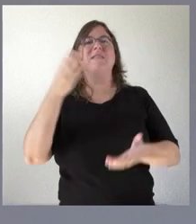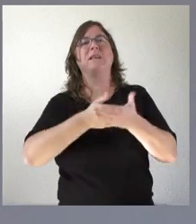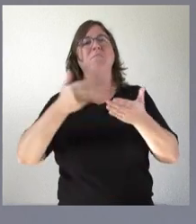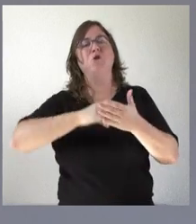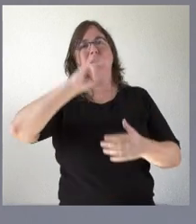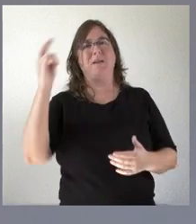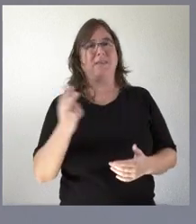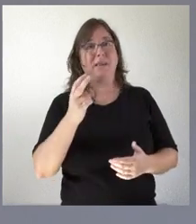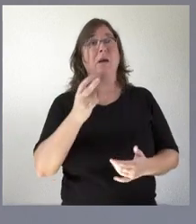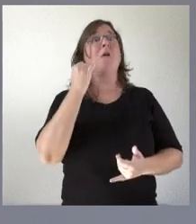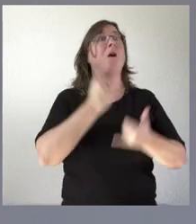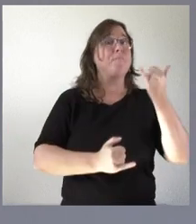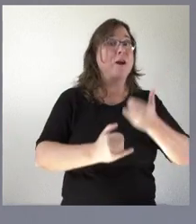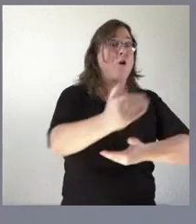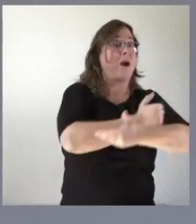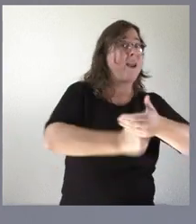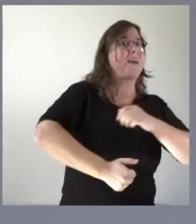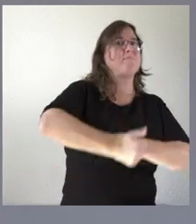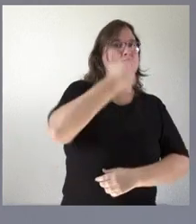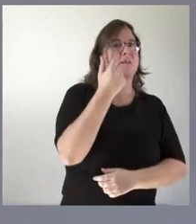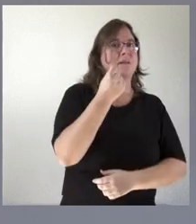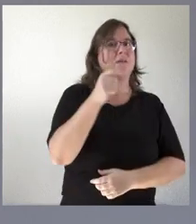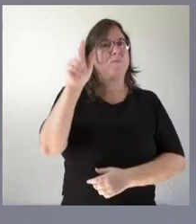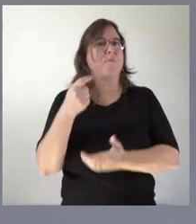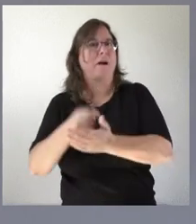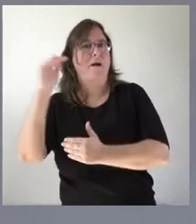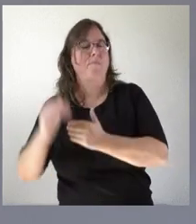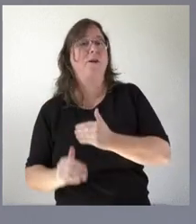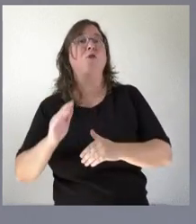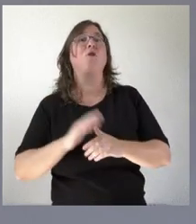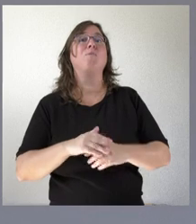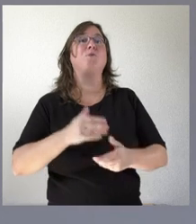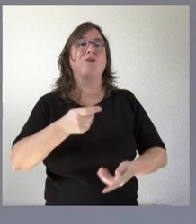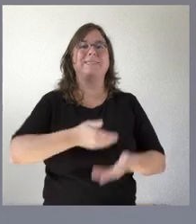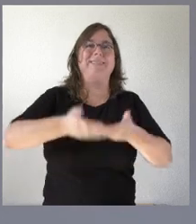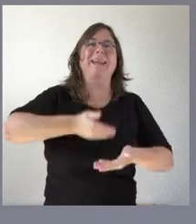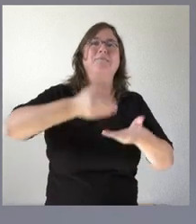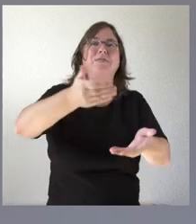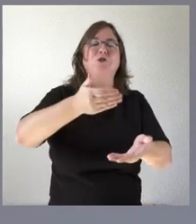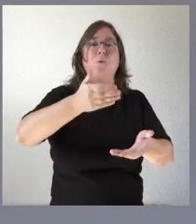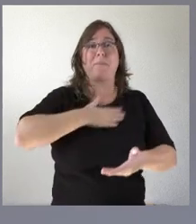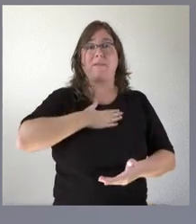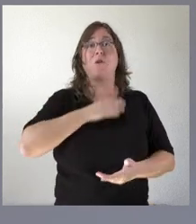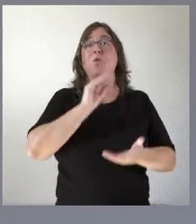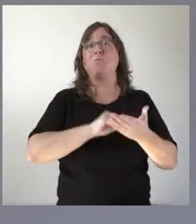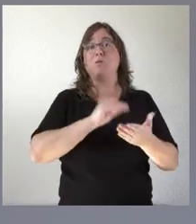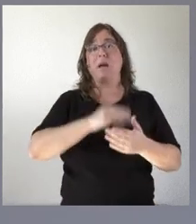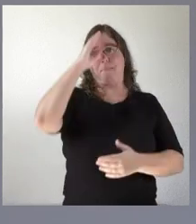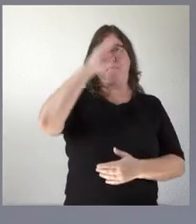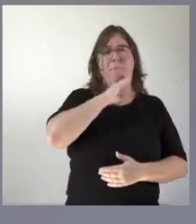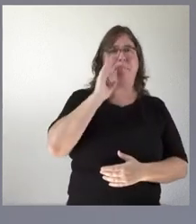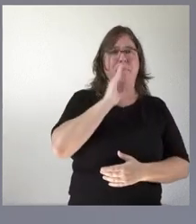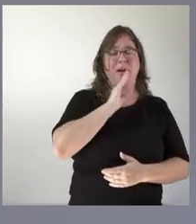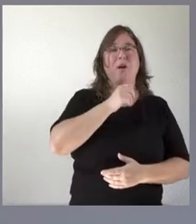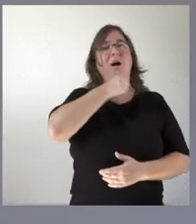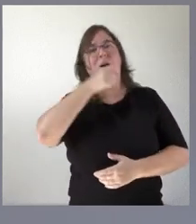y León mejoró su nivel de recaudación ¿por qué? porque aumentó la recaudación por transmisiones patrimoniales porque muchas de estas donaciones entre padres a hijos o